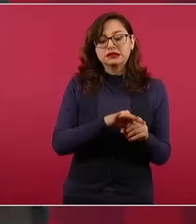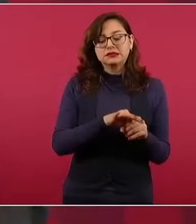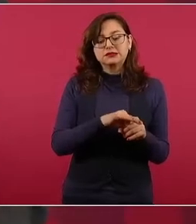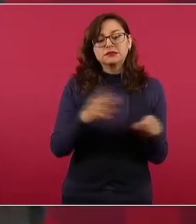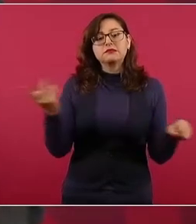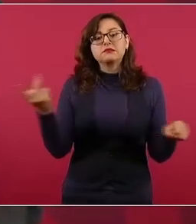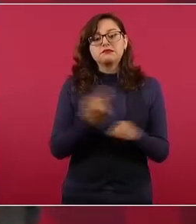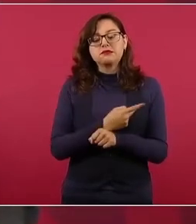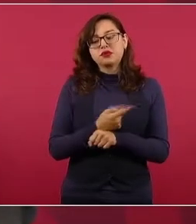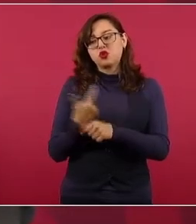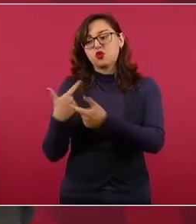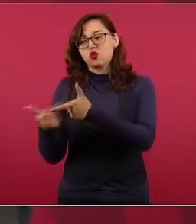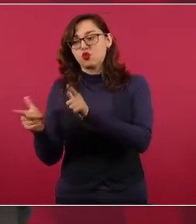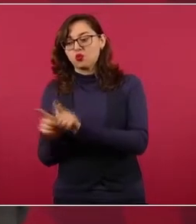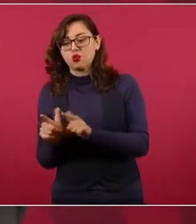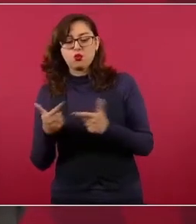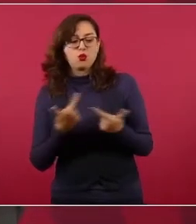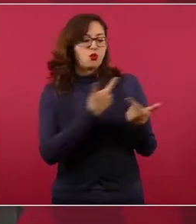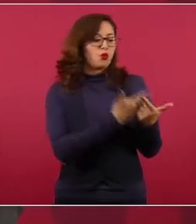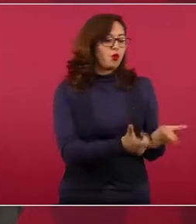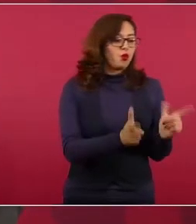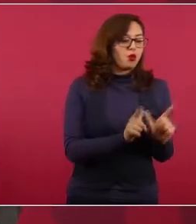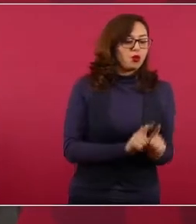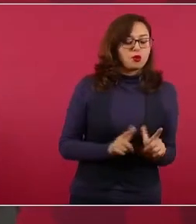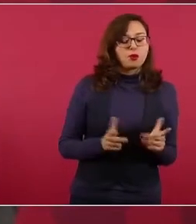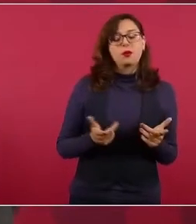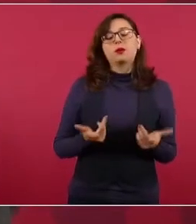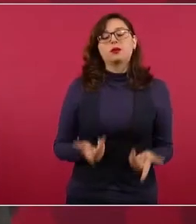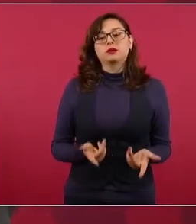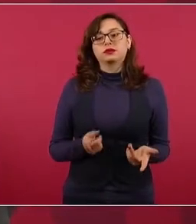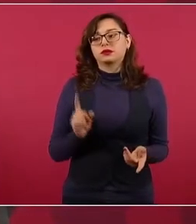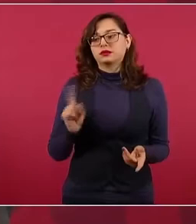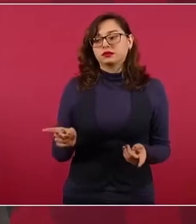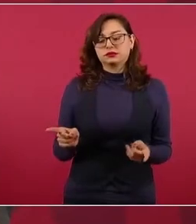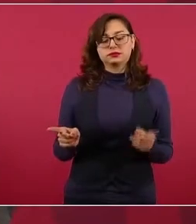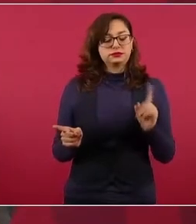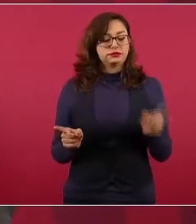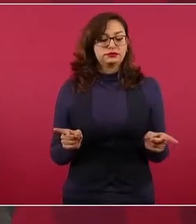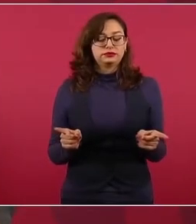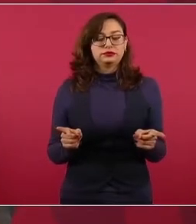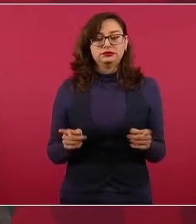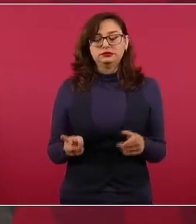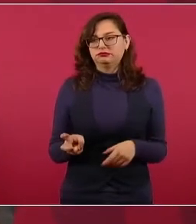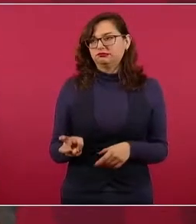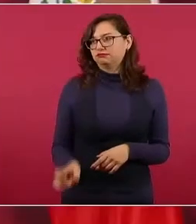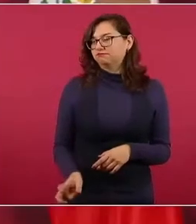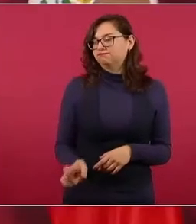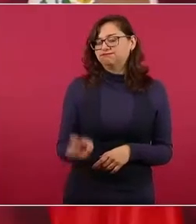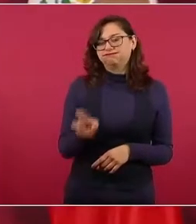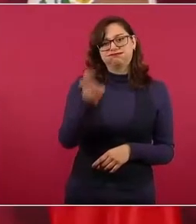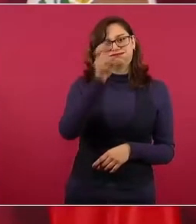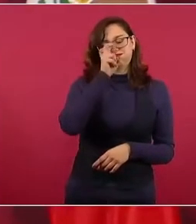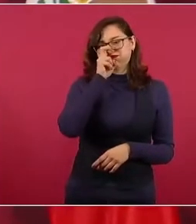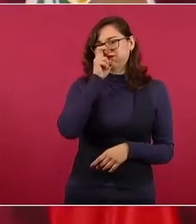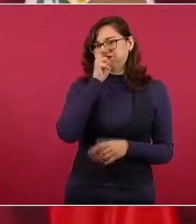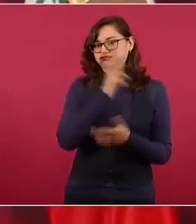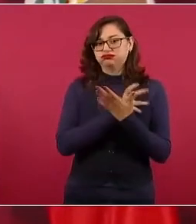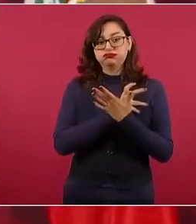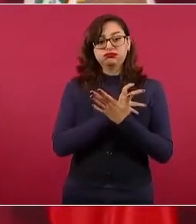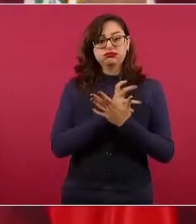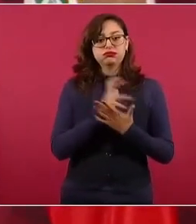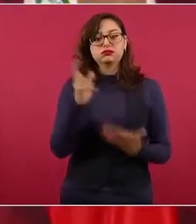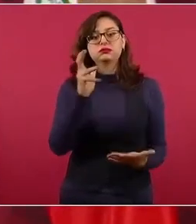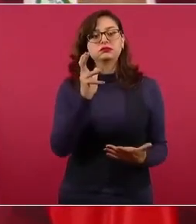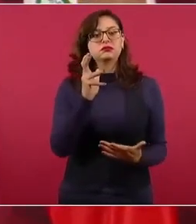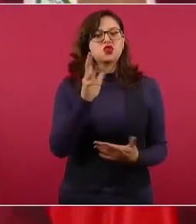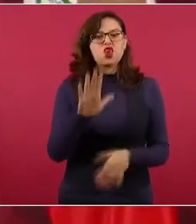y unos todavía más extremistas agarran